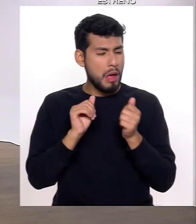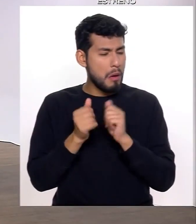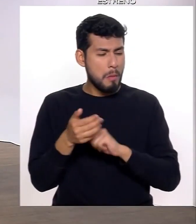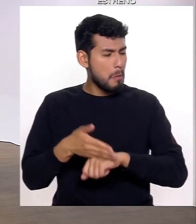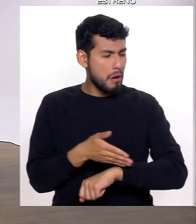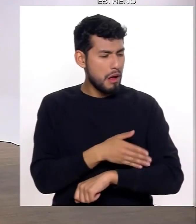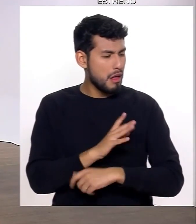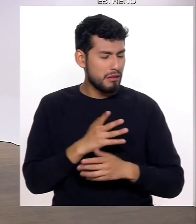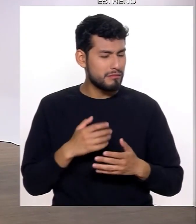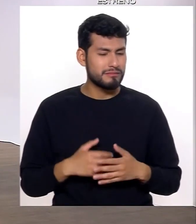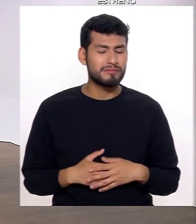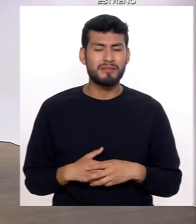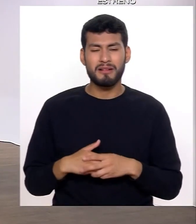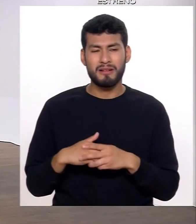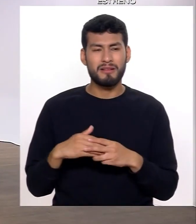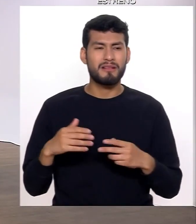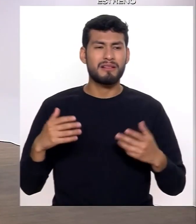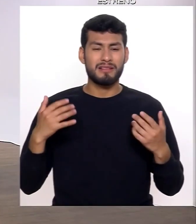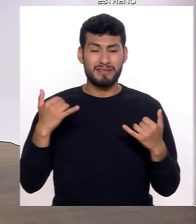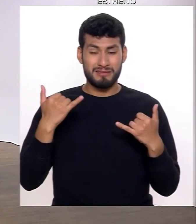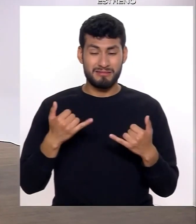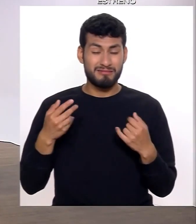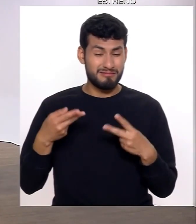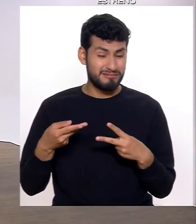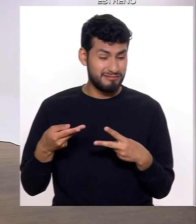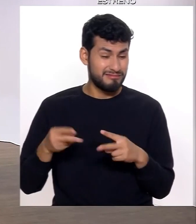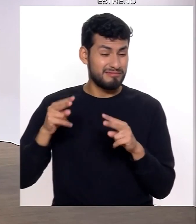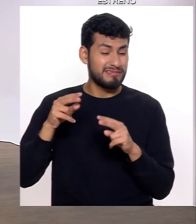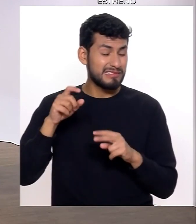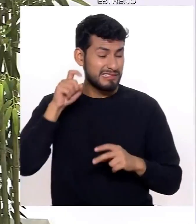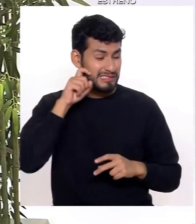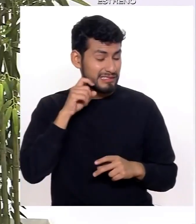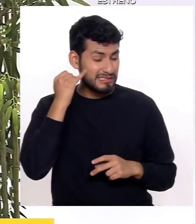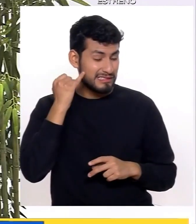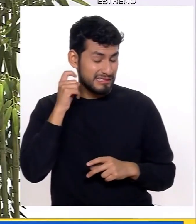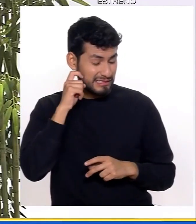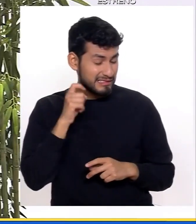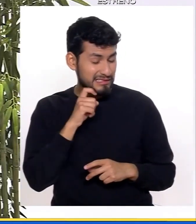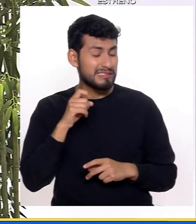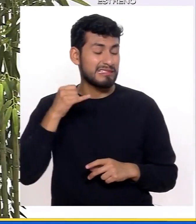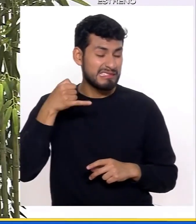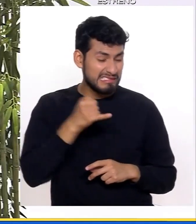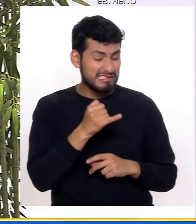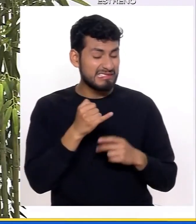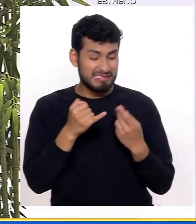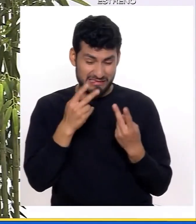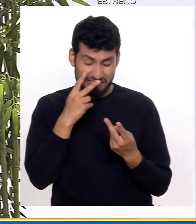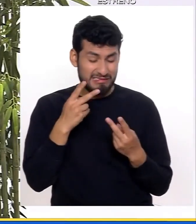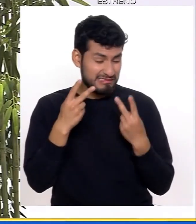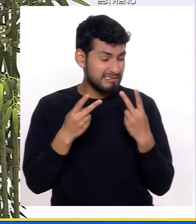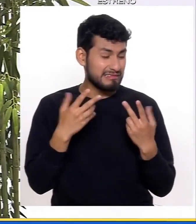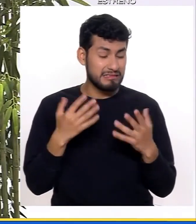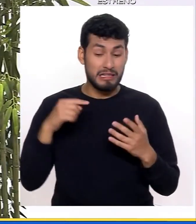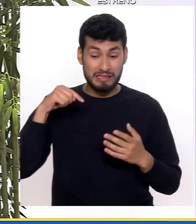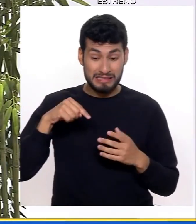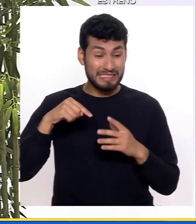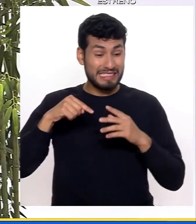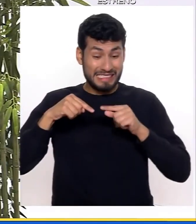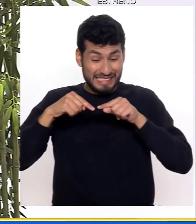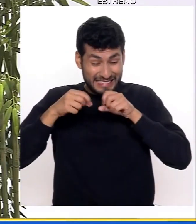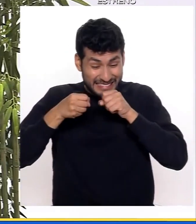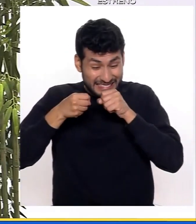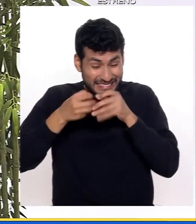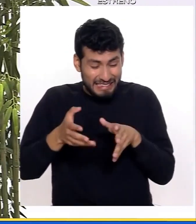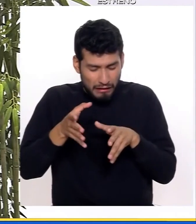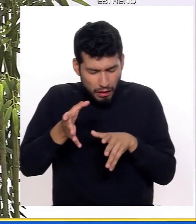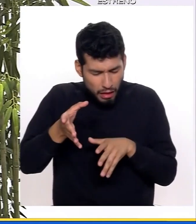Este ha bajado quizás un punto en los últimos 10 años, violencia sexual. Y violencia sexual, lastimosamente, una experiencia de esta naturaleza deja